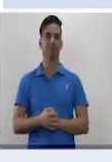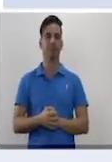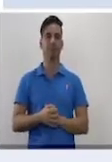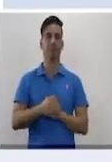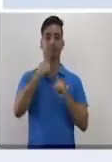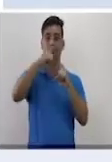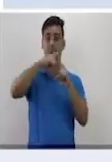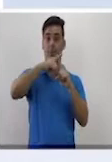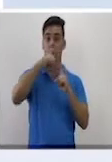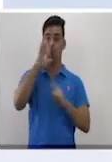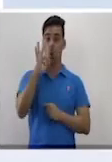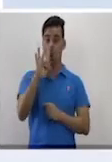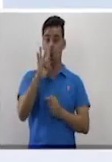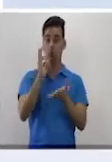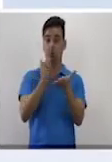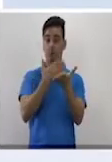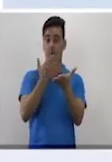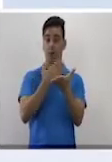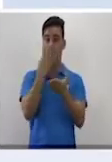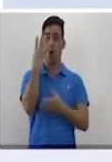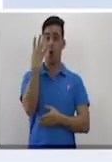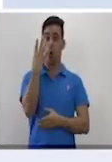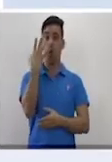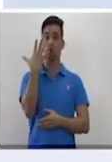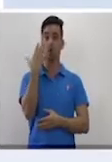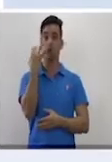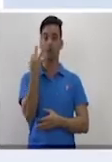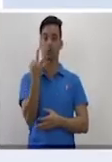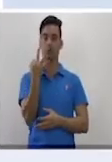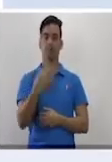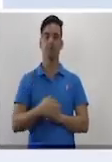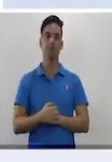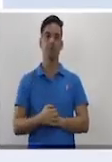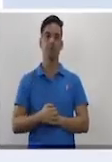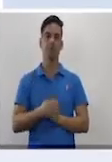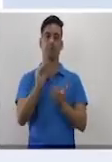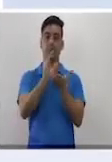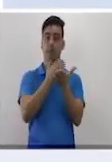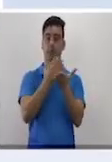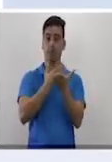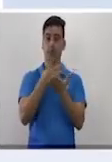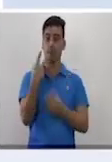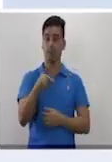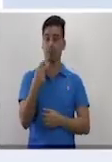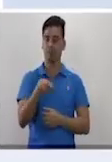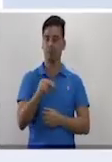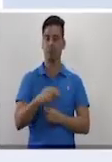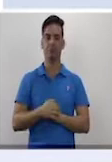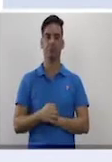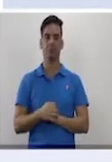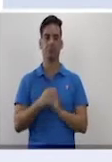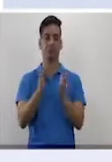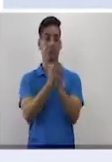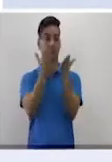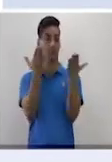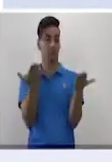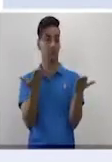que está en la página 453 de tu libro de texto. Rapidito, no te demores. Busca la página